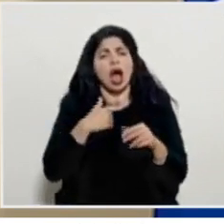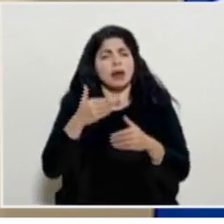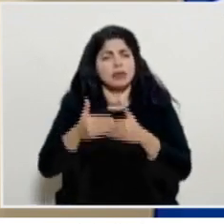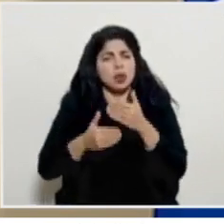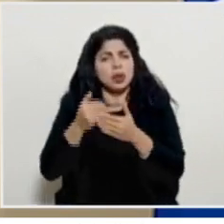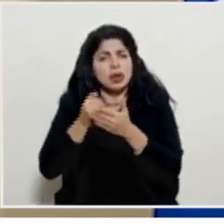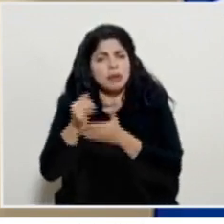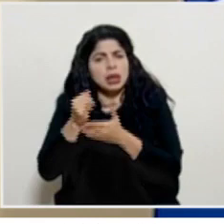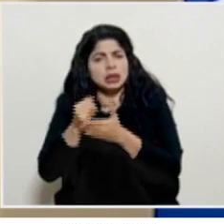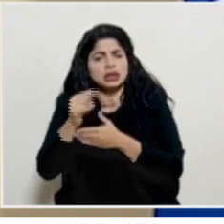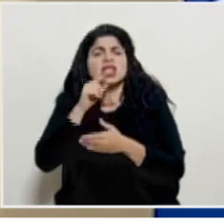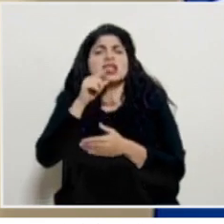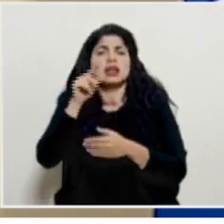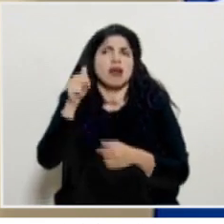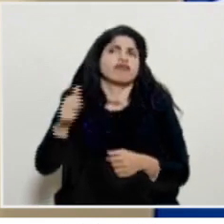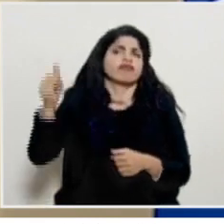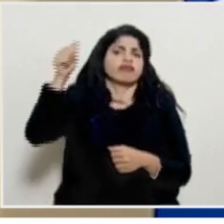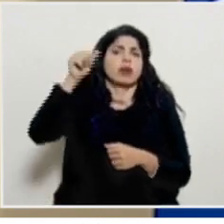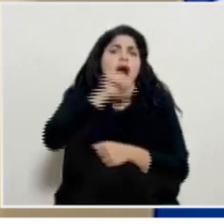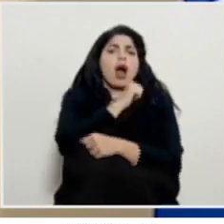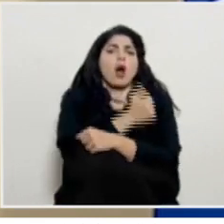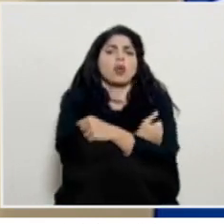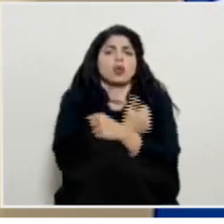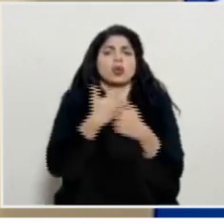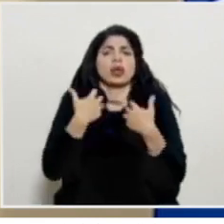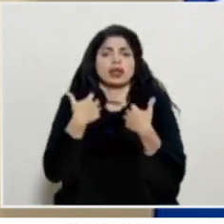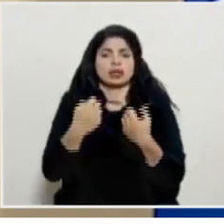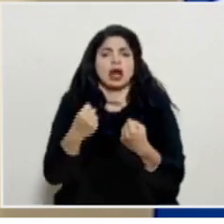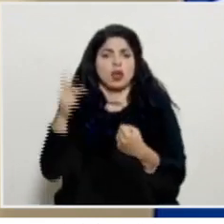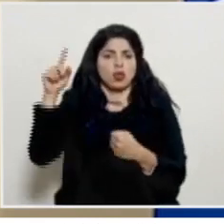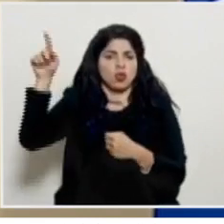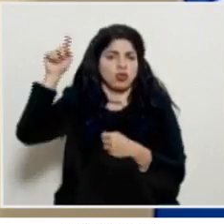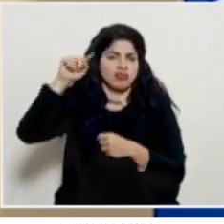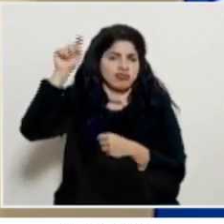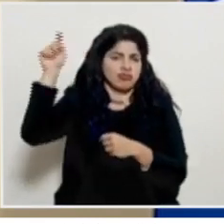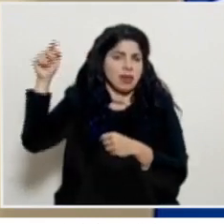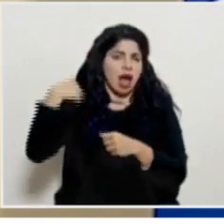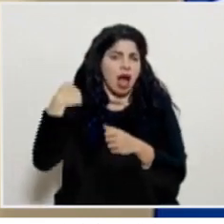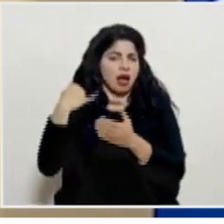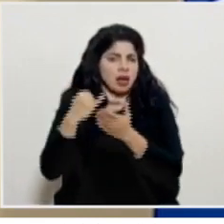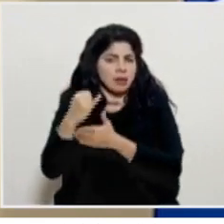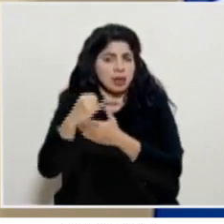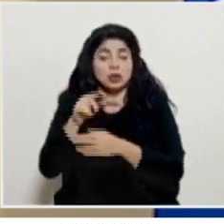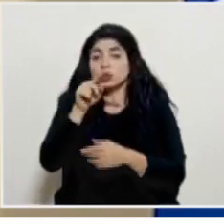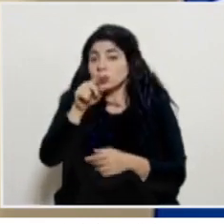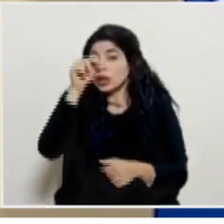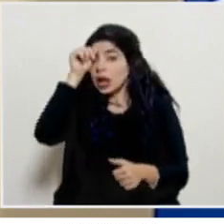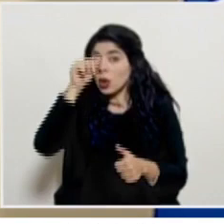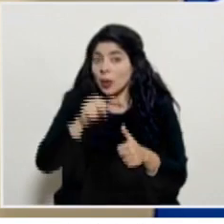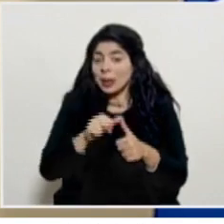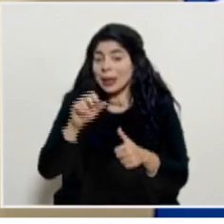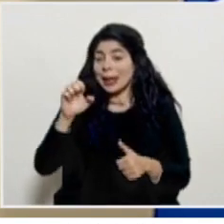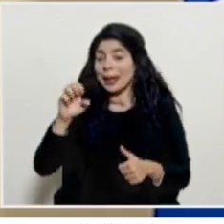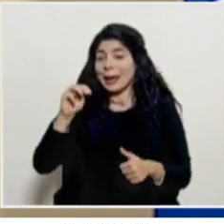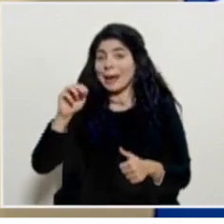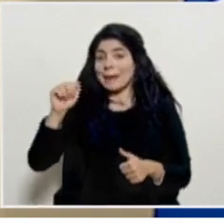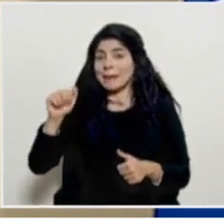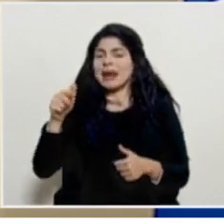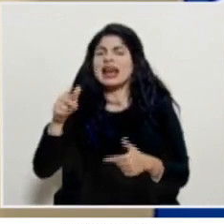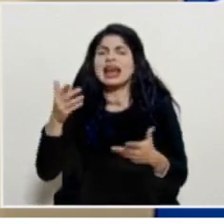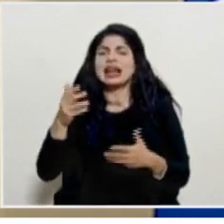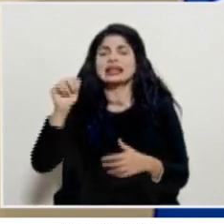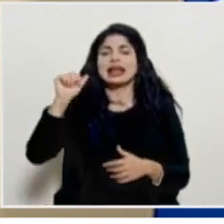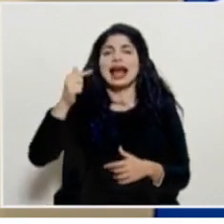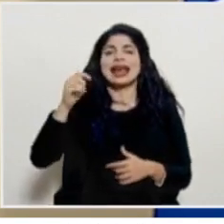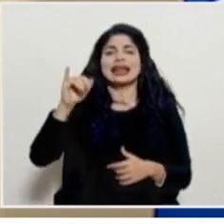de diferentes autoridades sanitarias. Recordemos en esto, la EMA, ¿verdad?, que es la Agencia de